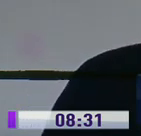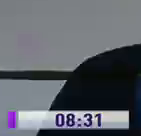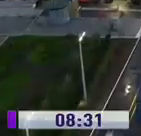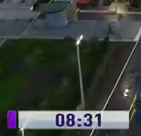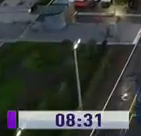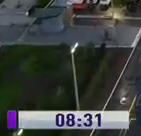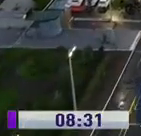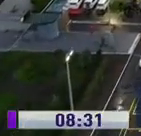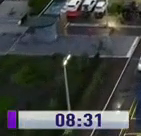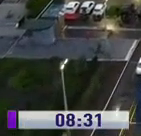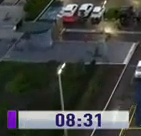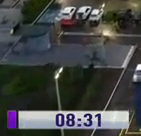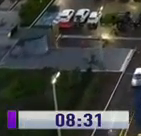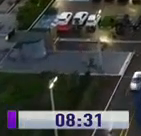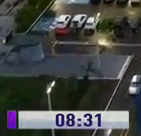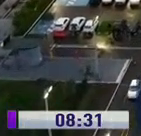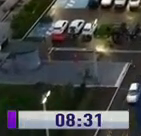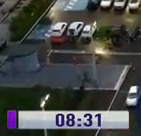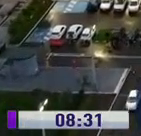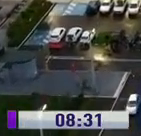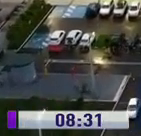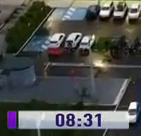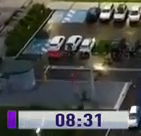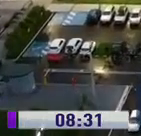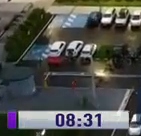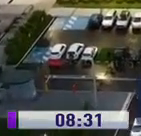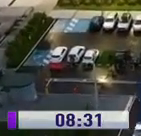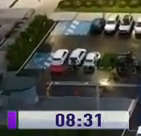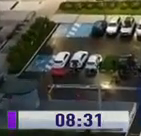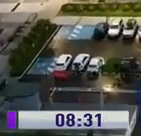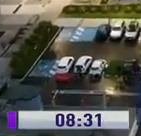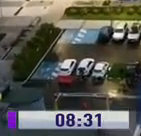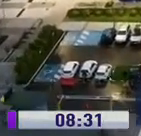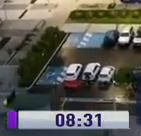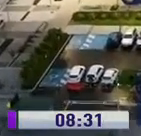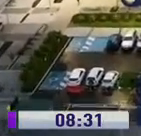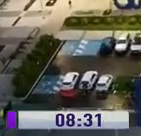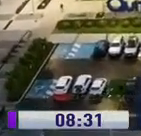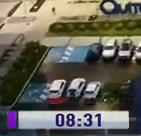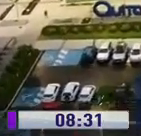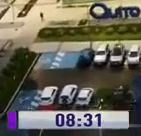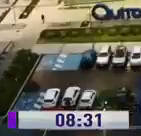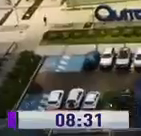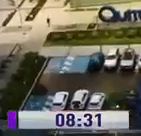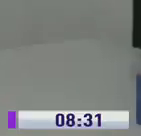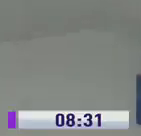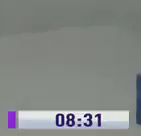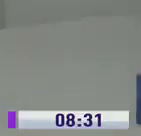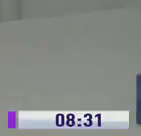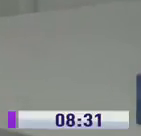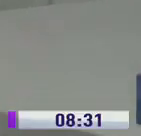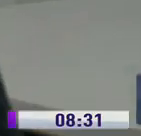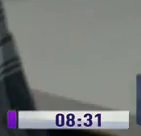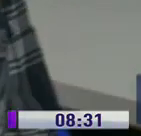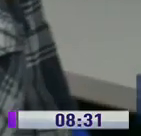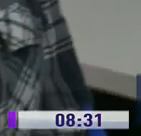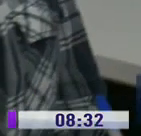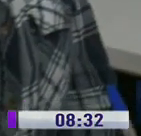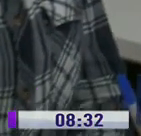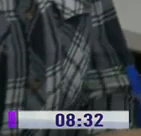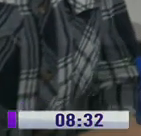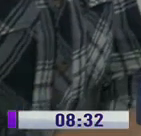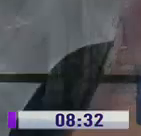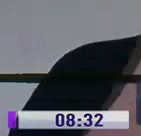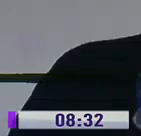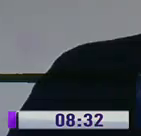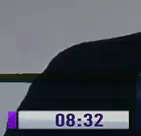de distanciamiento. Hay otras edificaciones en las que se está analizando si su infraestructura es apta para este tipo de casos, como el Coliseo Julio César